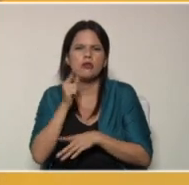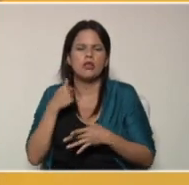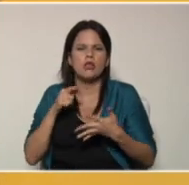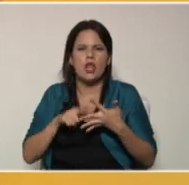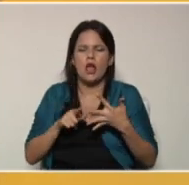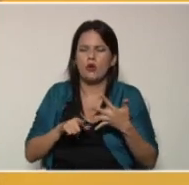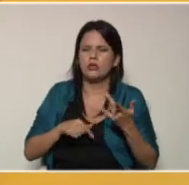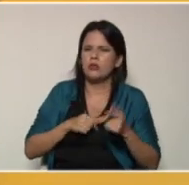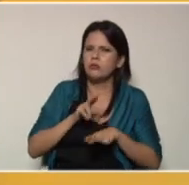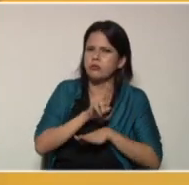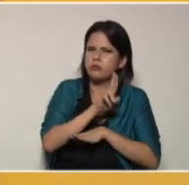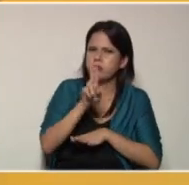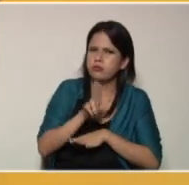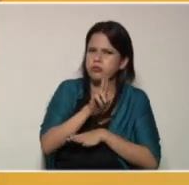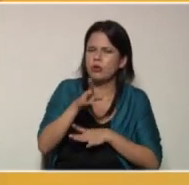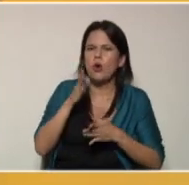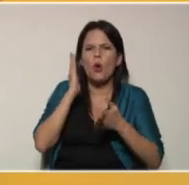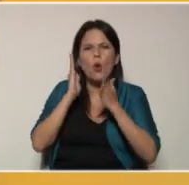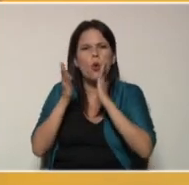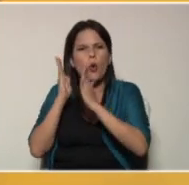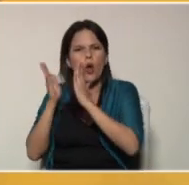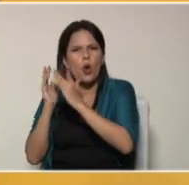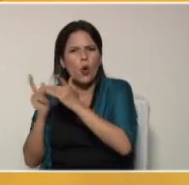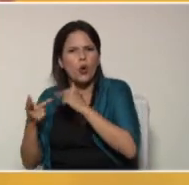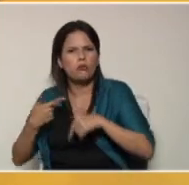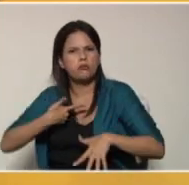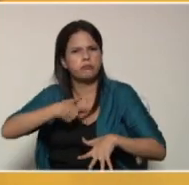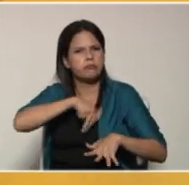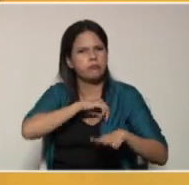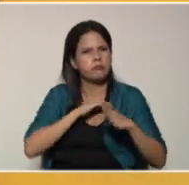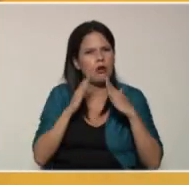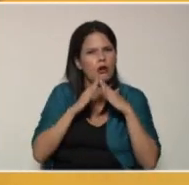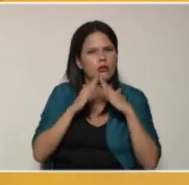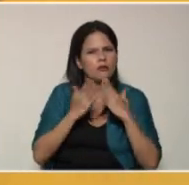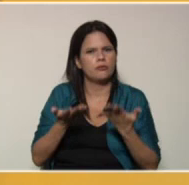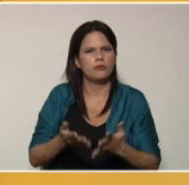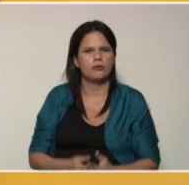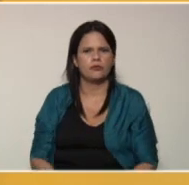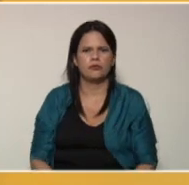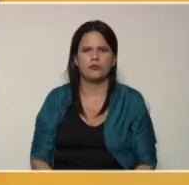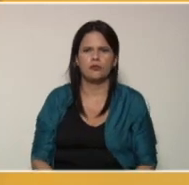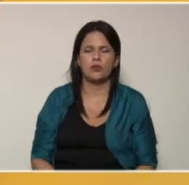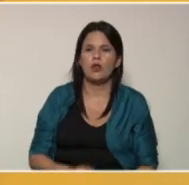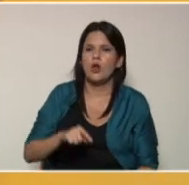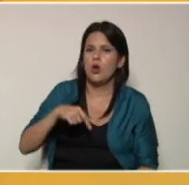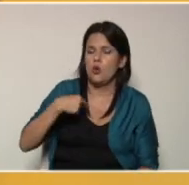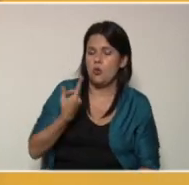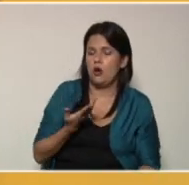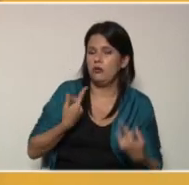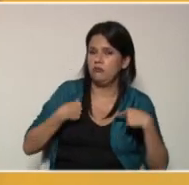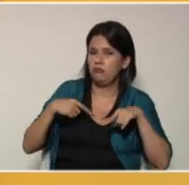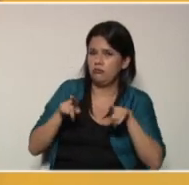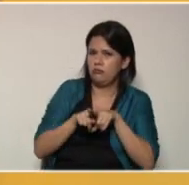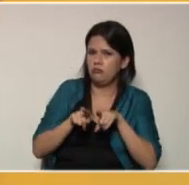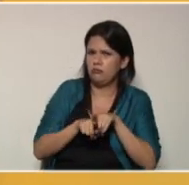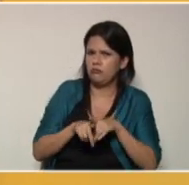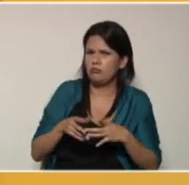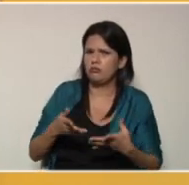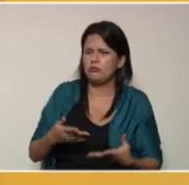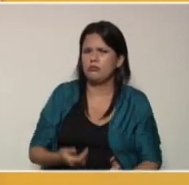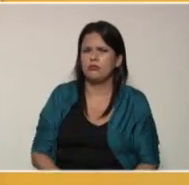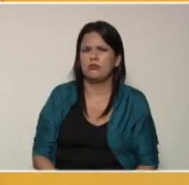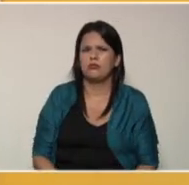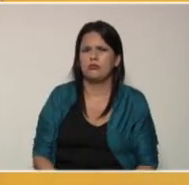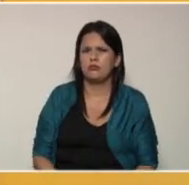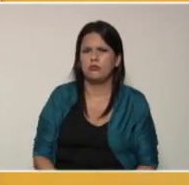utilizamos o el orden de nuestra casa. Luego, también vamos a